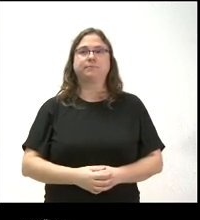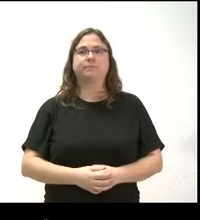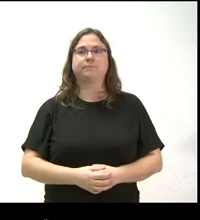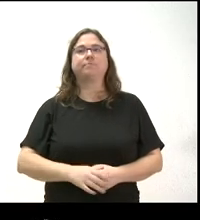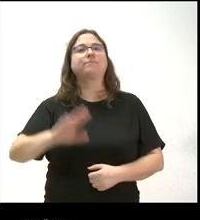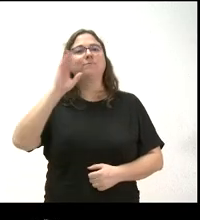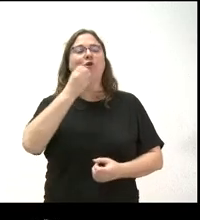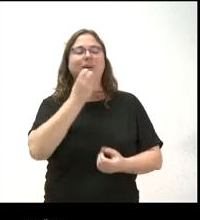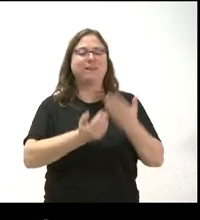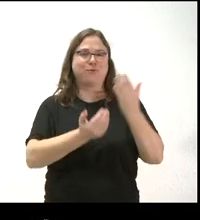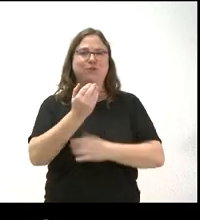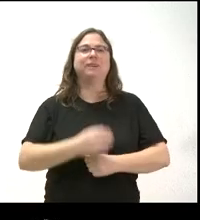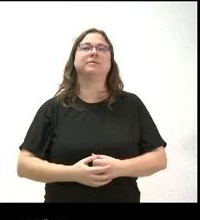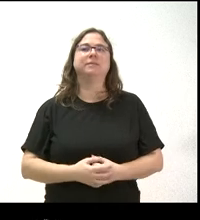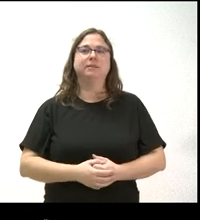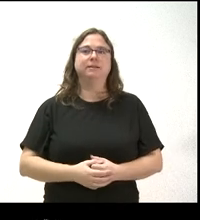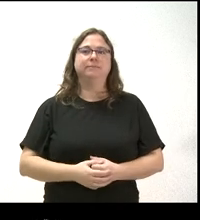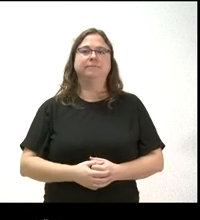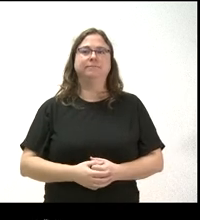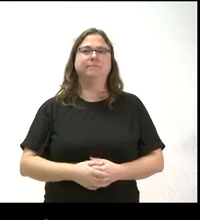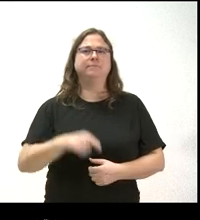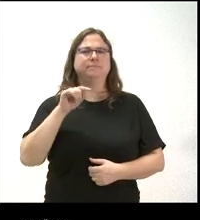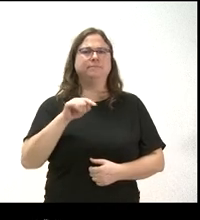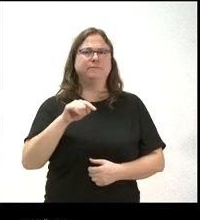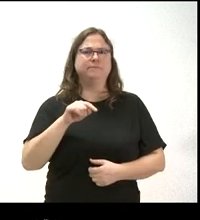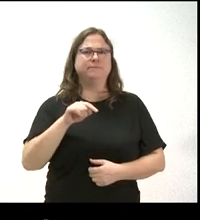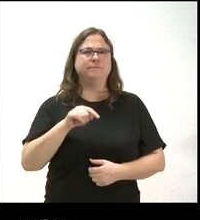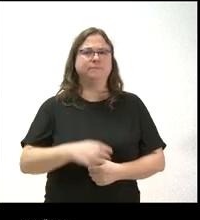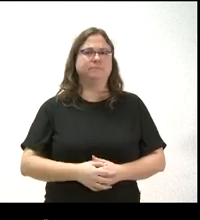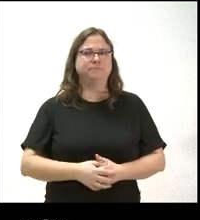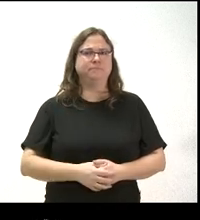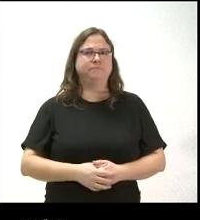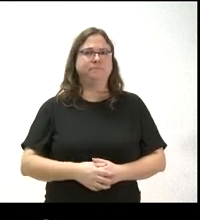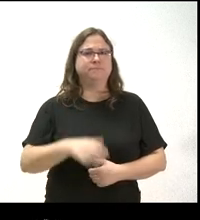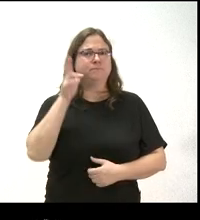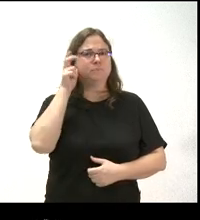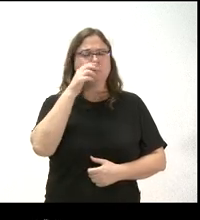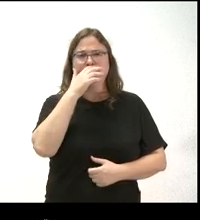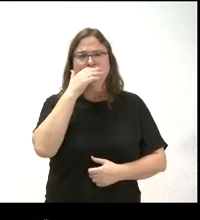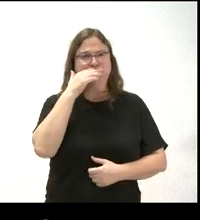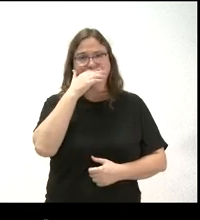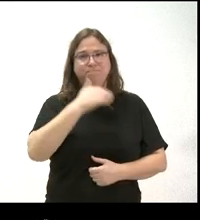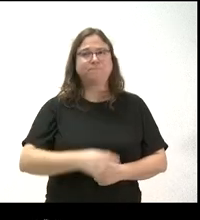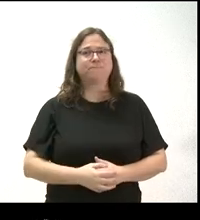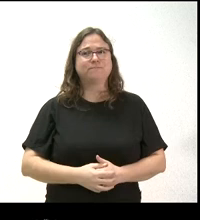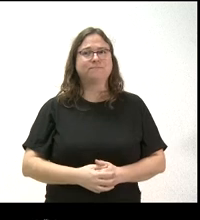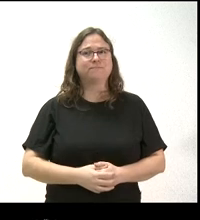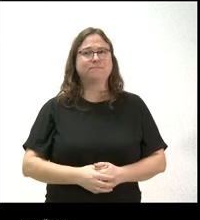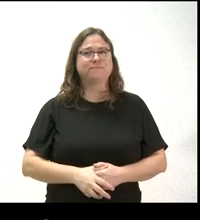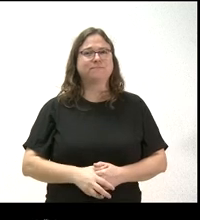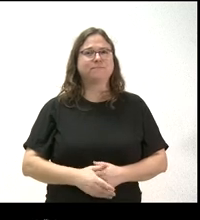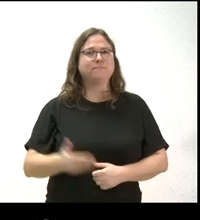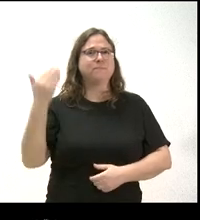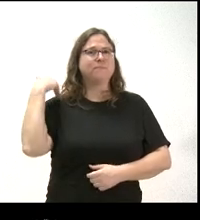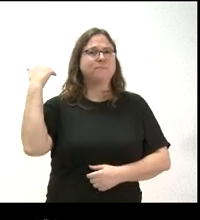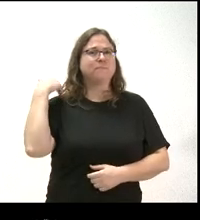Hola, ¿qué tal? Buenos días. Al hilo, además de un acuerdo que se ha adoptado hoy en el Consejo de Gobierno, en el pasado